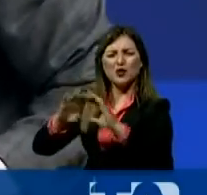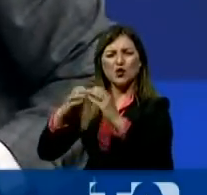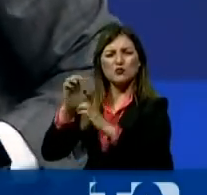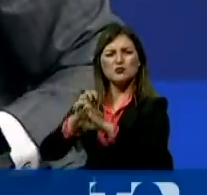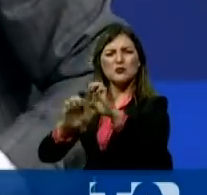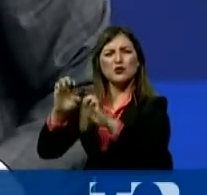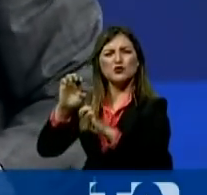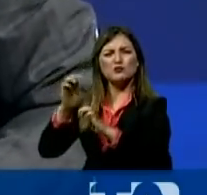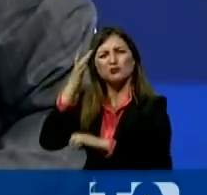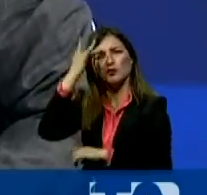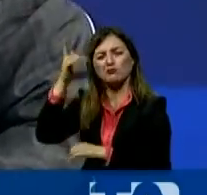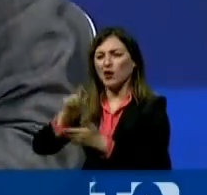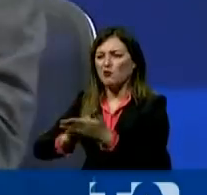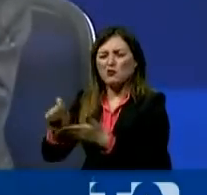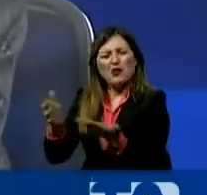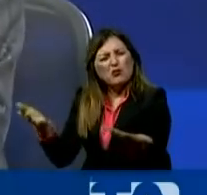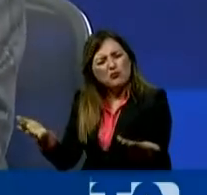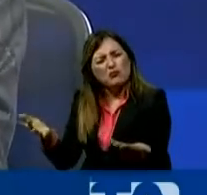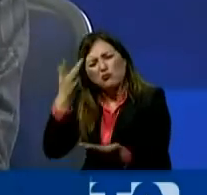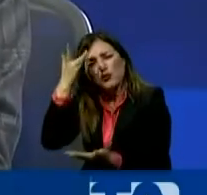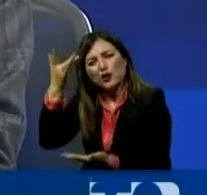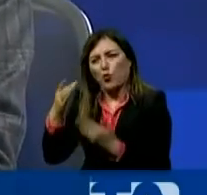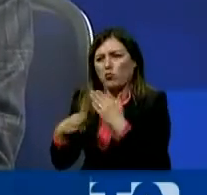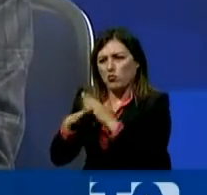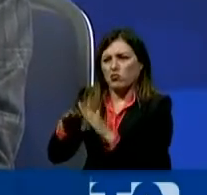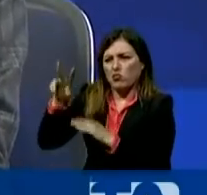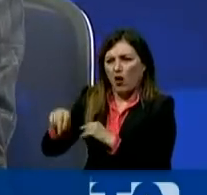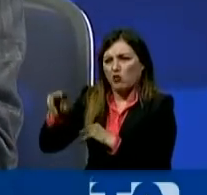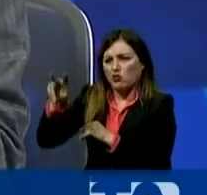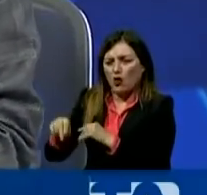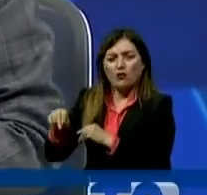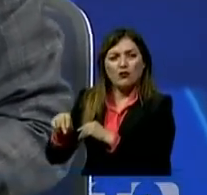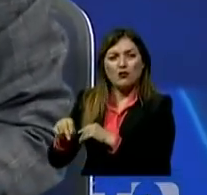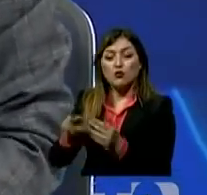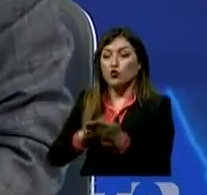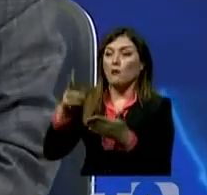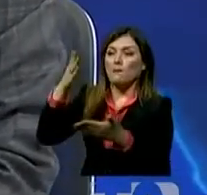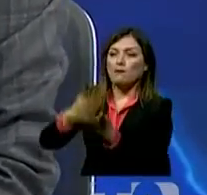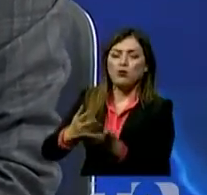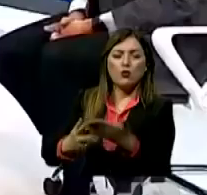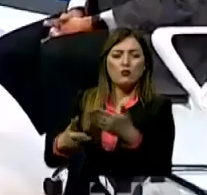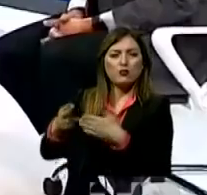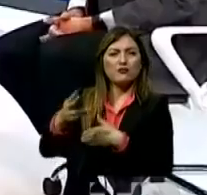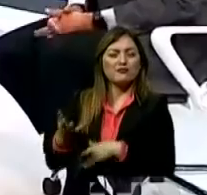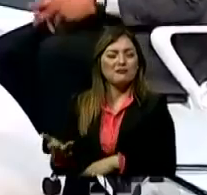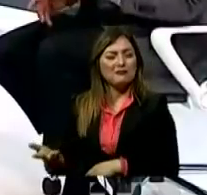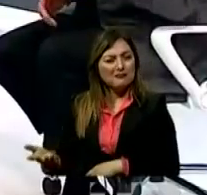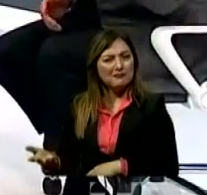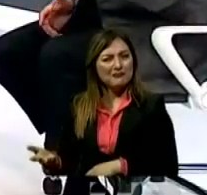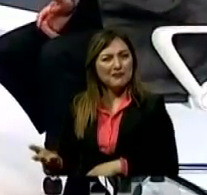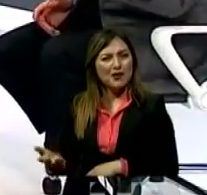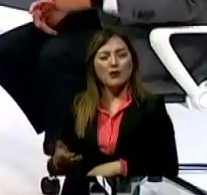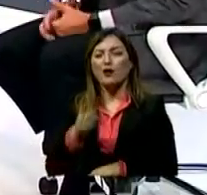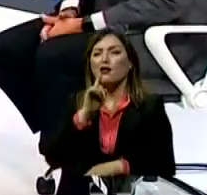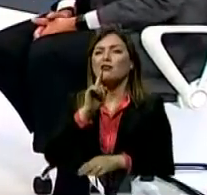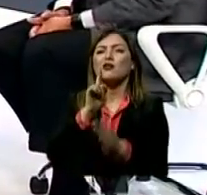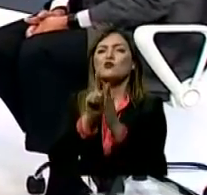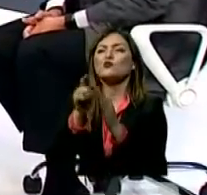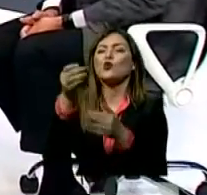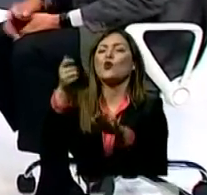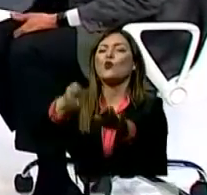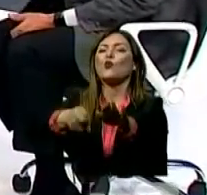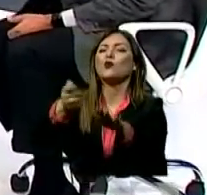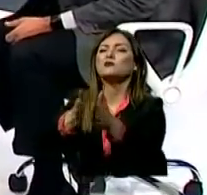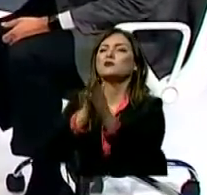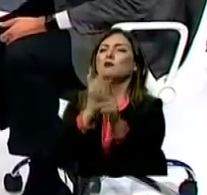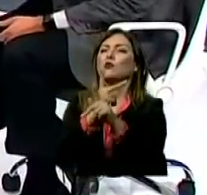se resiste a la Comisión de Evaluación? ¿Por qué usted, si dice que no se aferra al cargo, Presidenta, se va a la justicia a buscar una medida